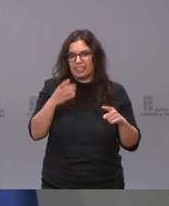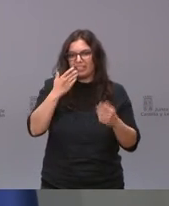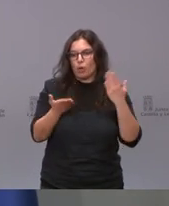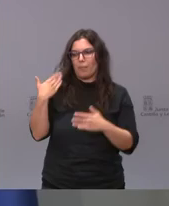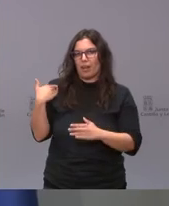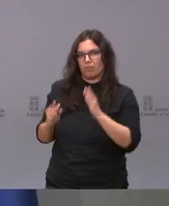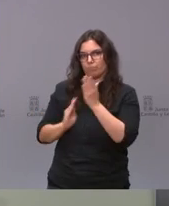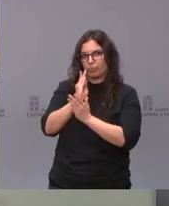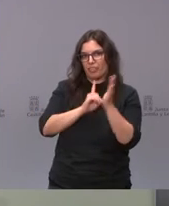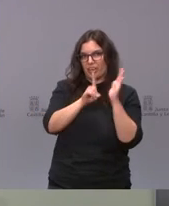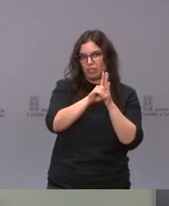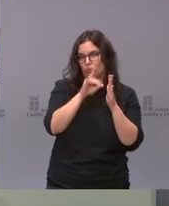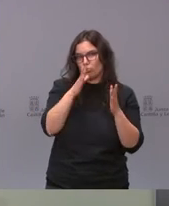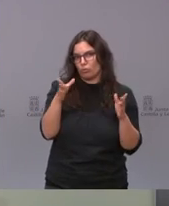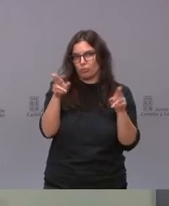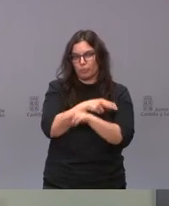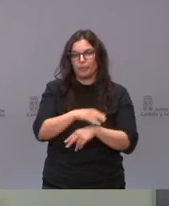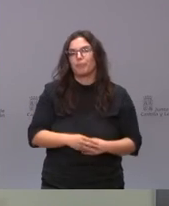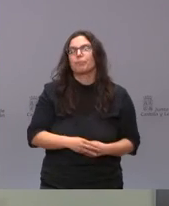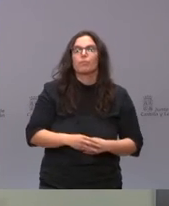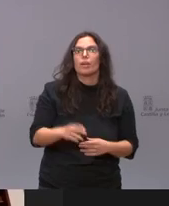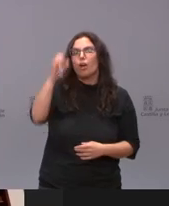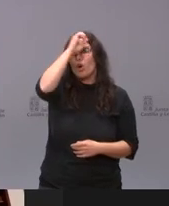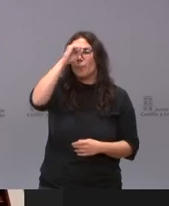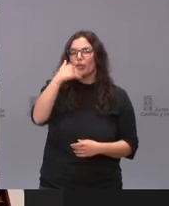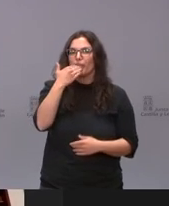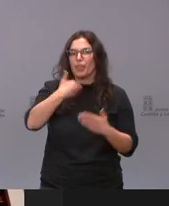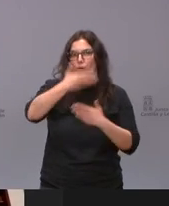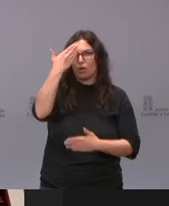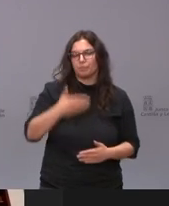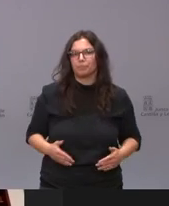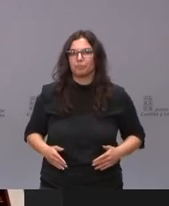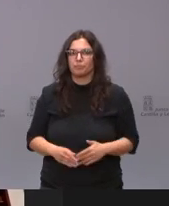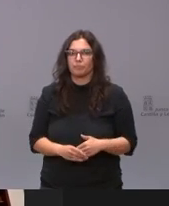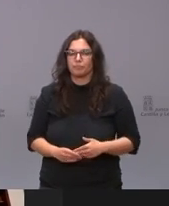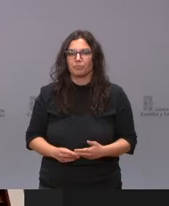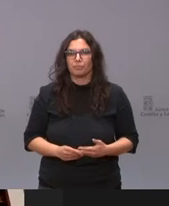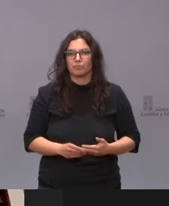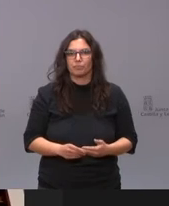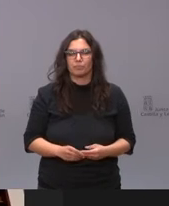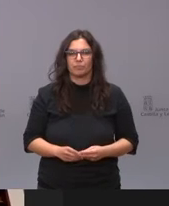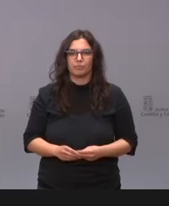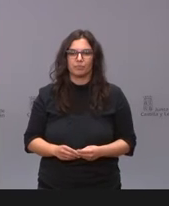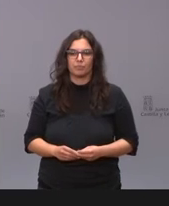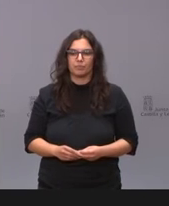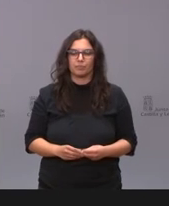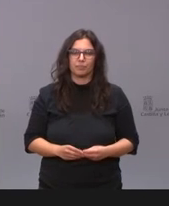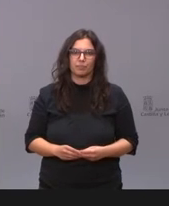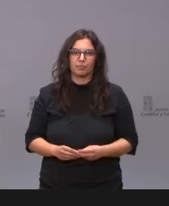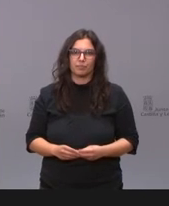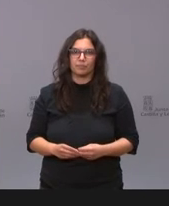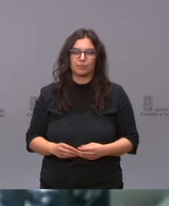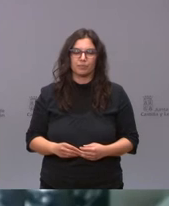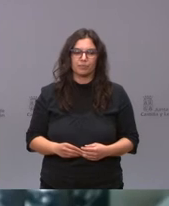entonces en la opinión de Zamora tenemos esta mañana o esta tarde ya a Carlos Gil adelante Carlos